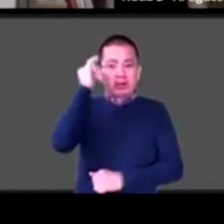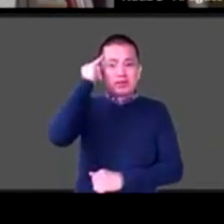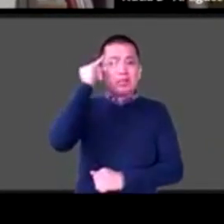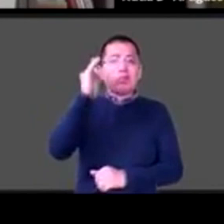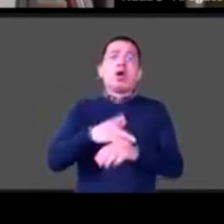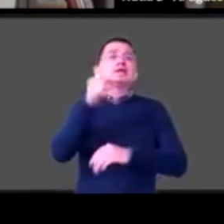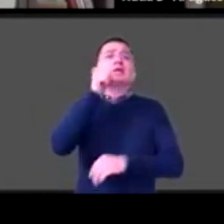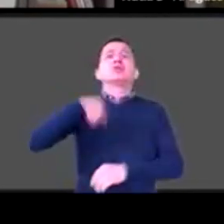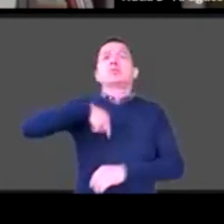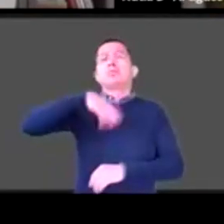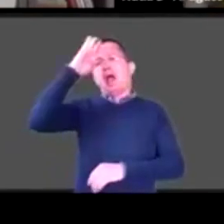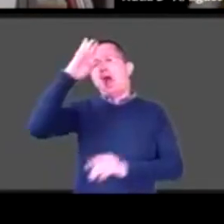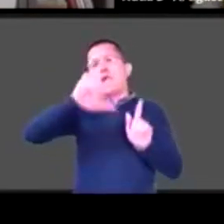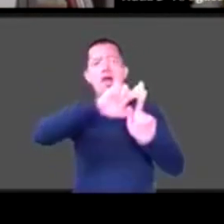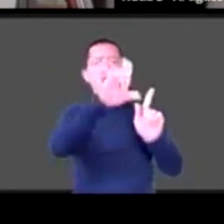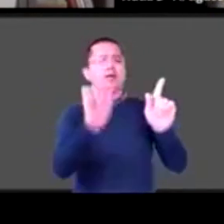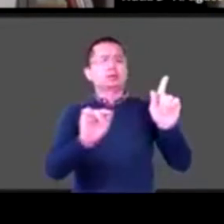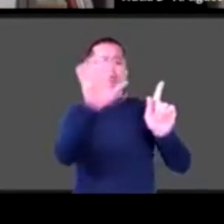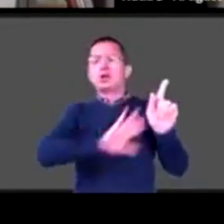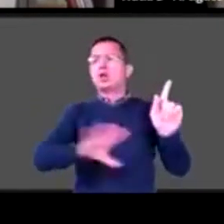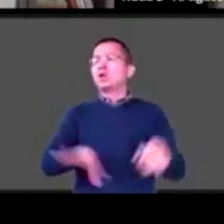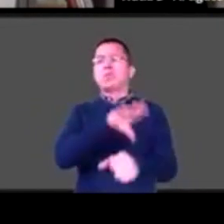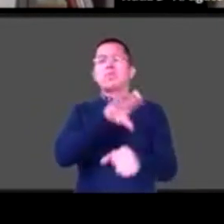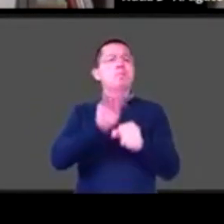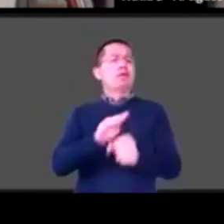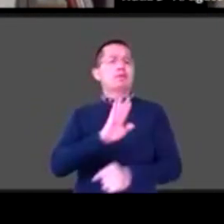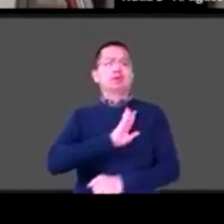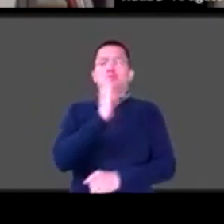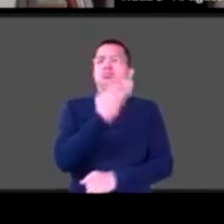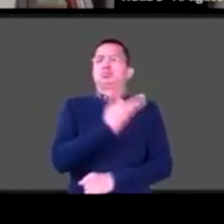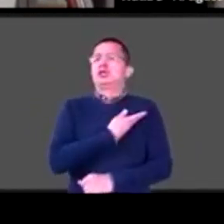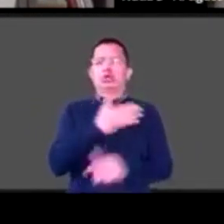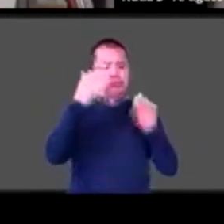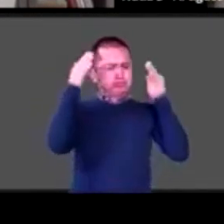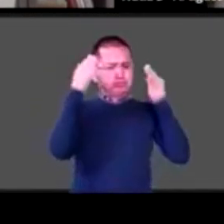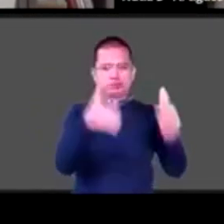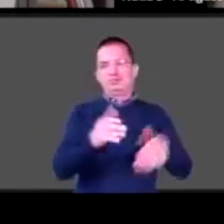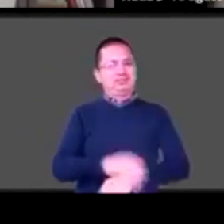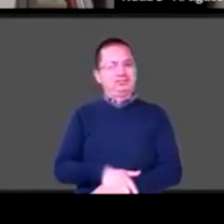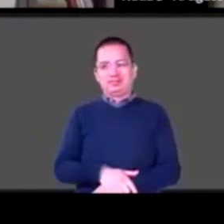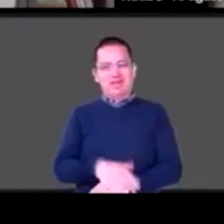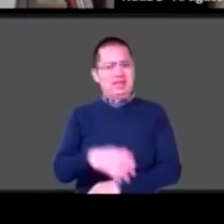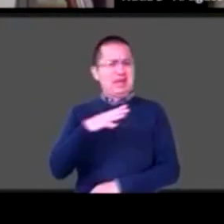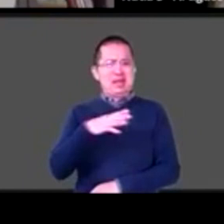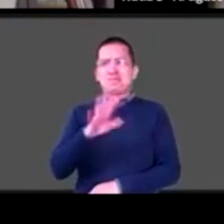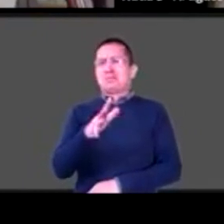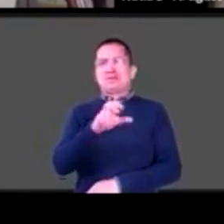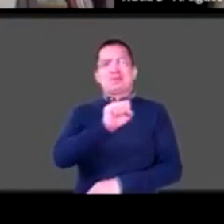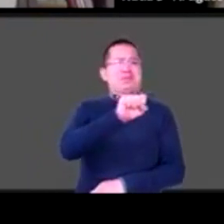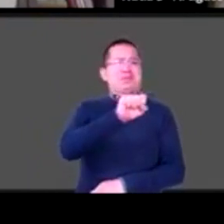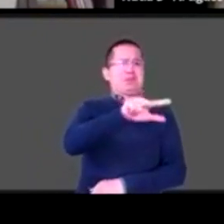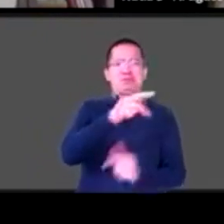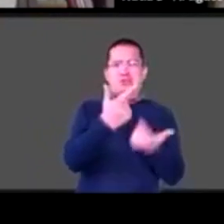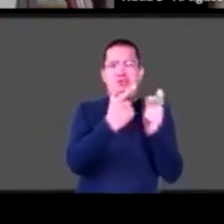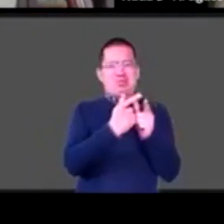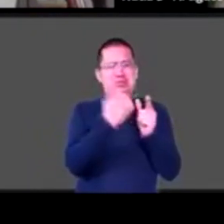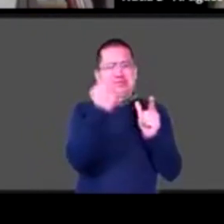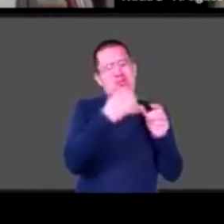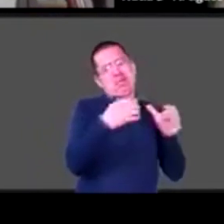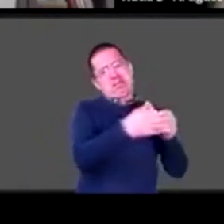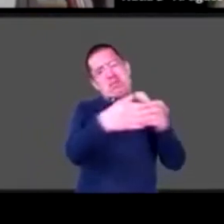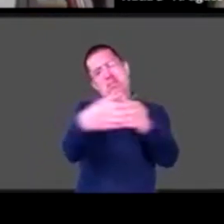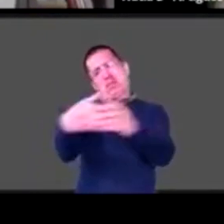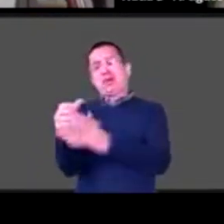y no es así. Hay 68 grupos etnolingüísticos con más de 300 variantes, y entonces